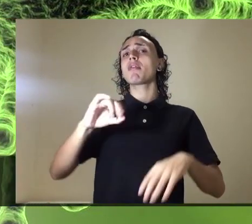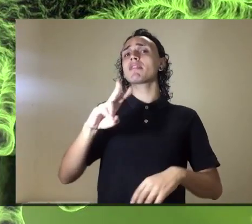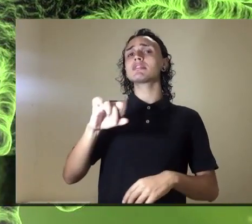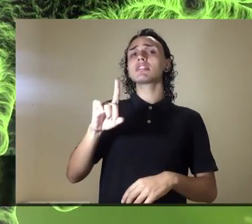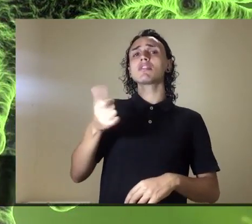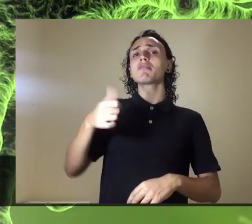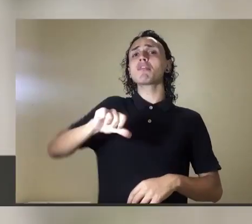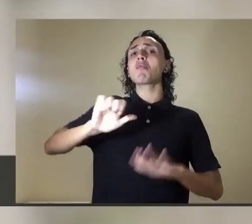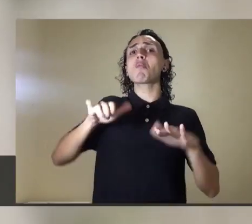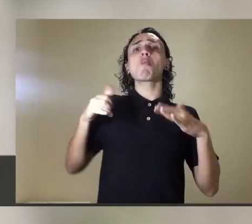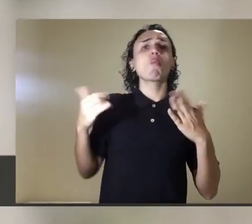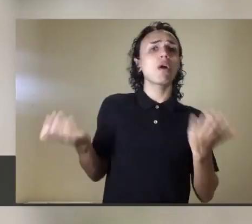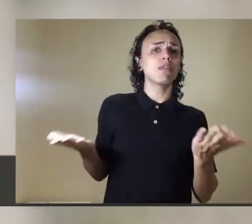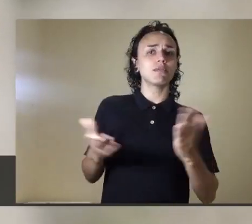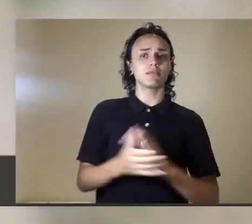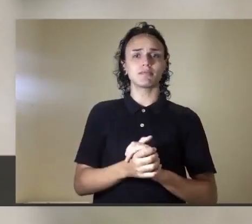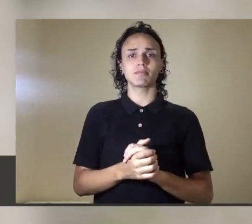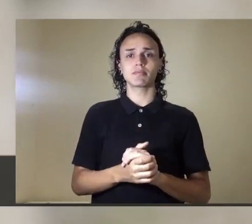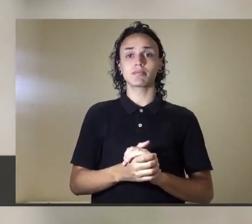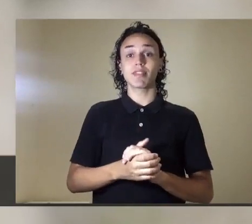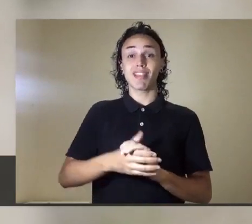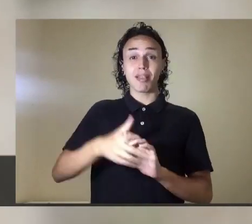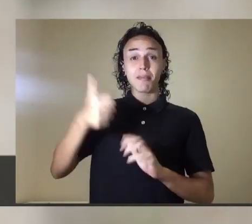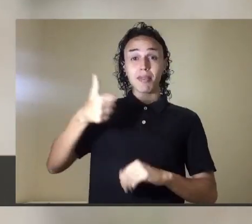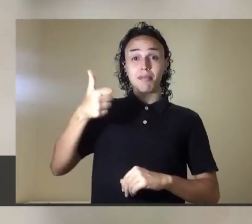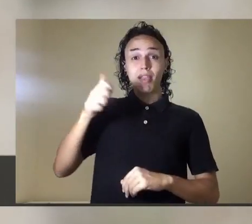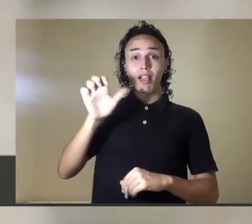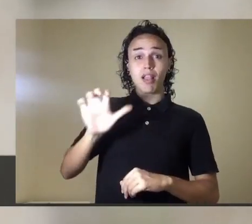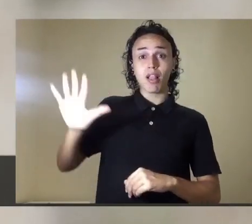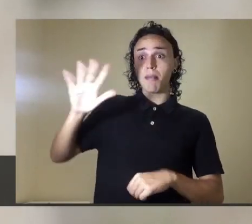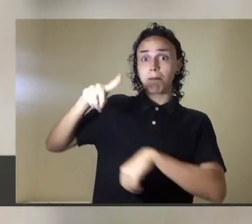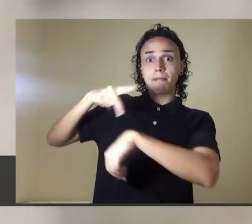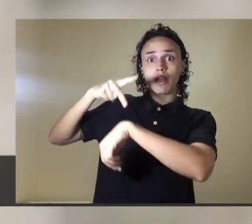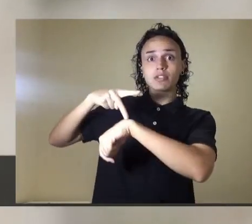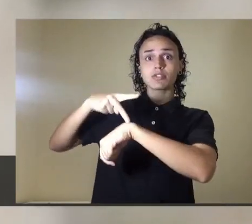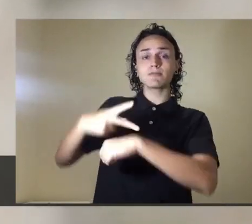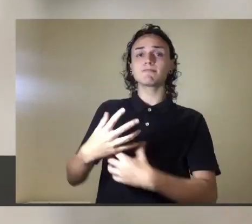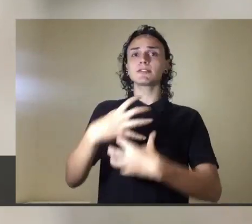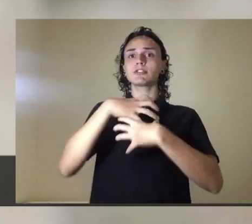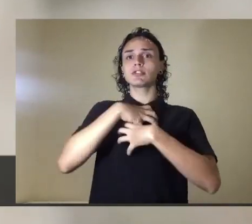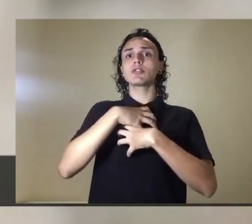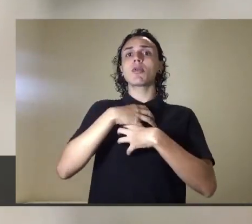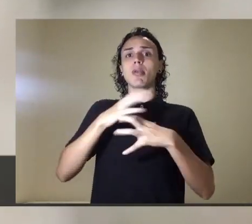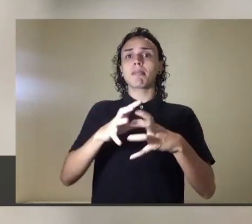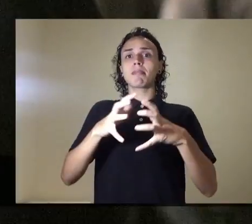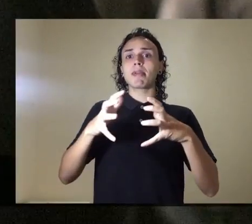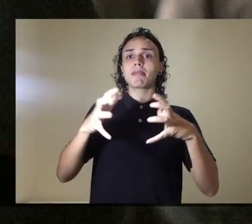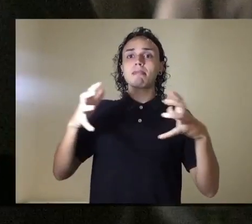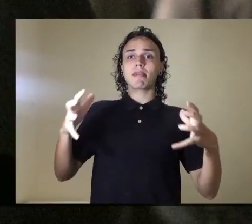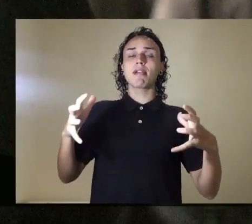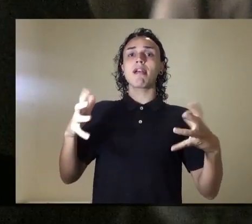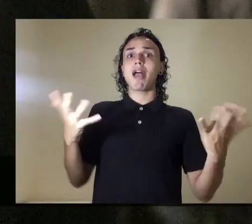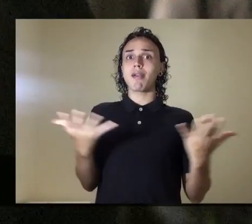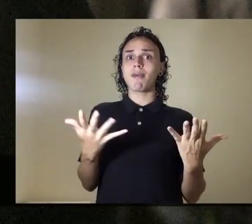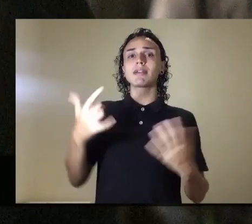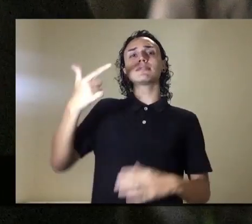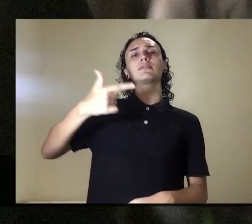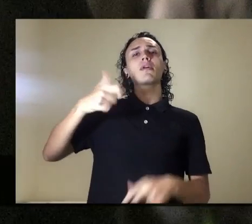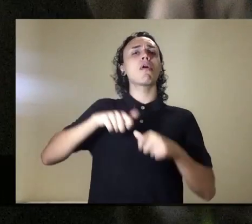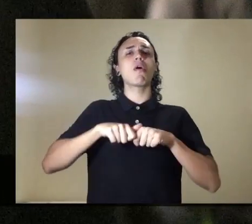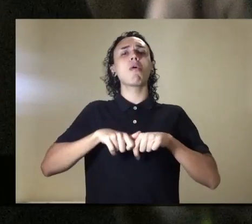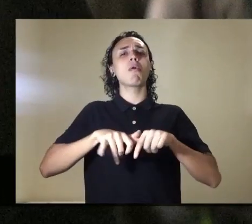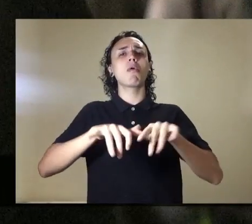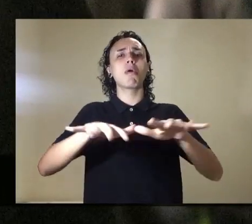En Europa el primer país que experimentó un aumento importante